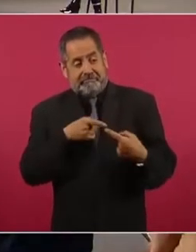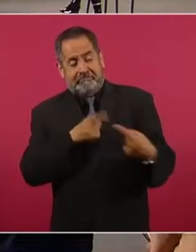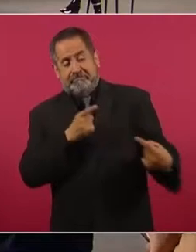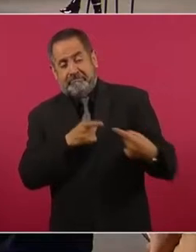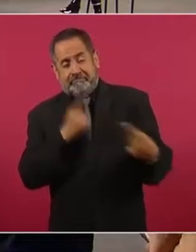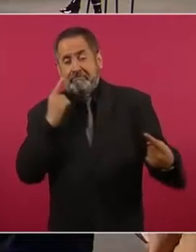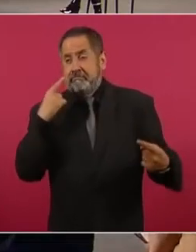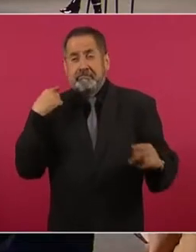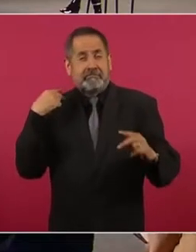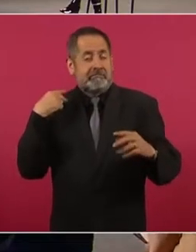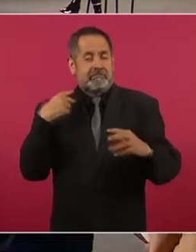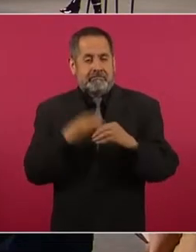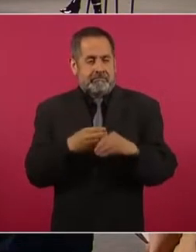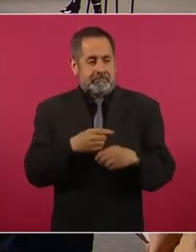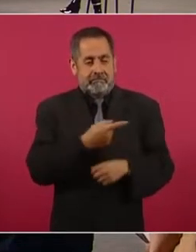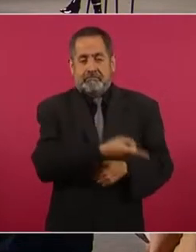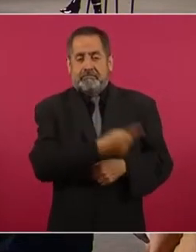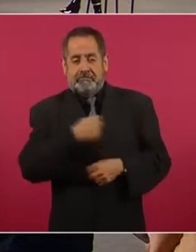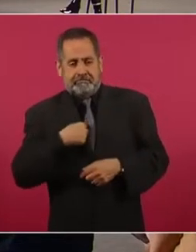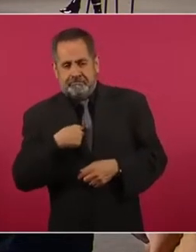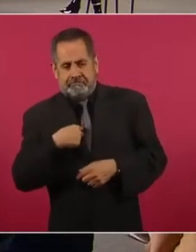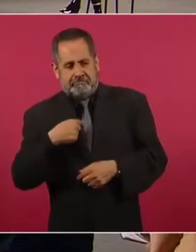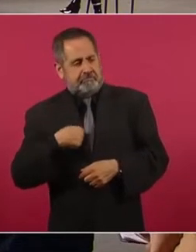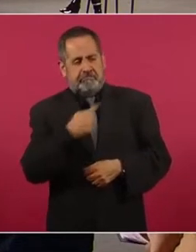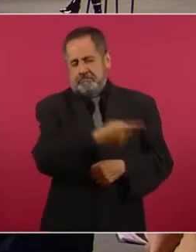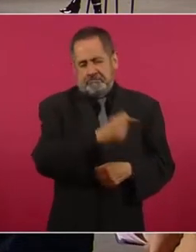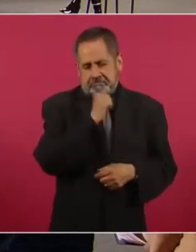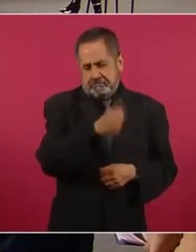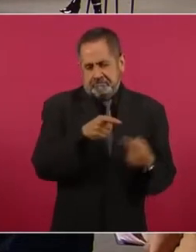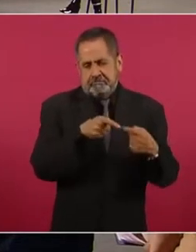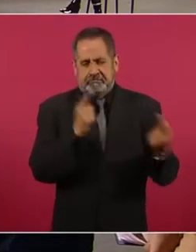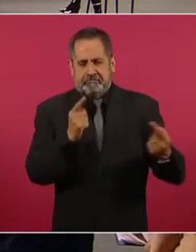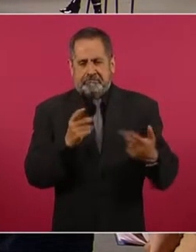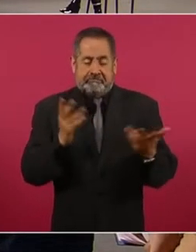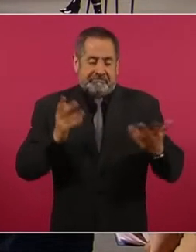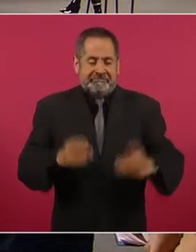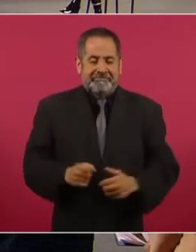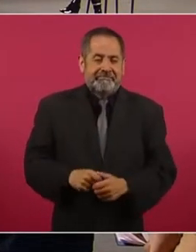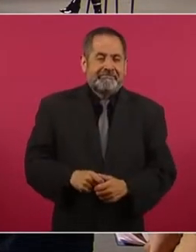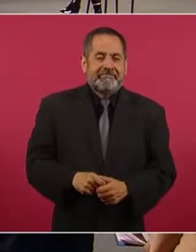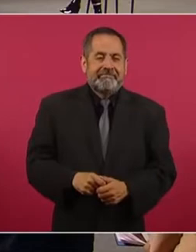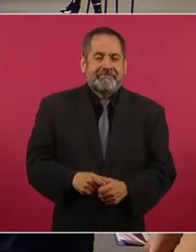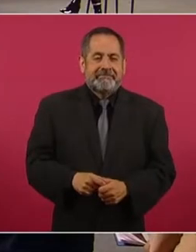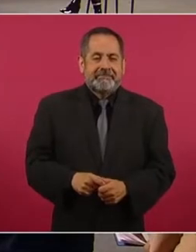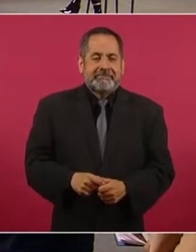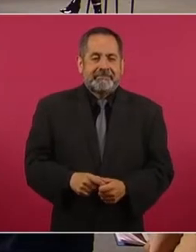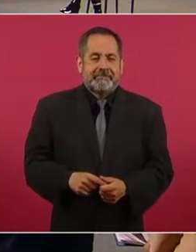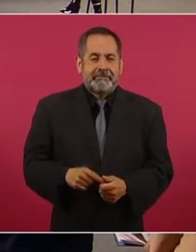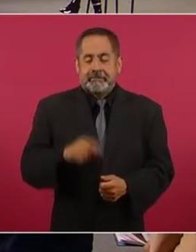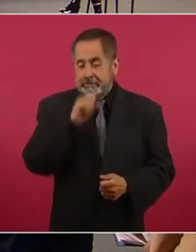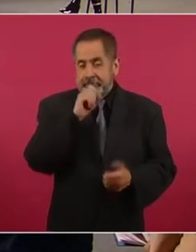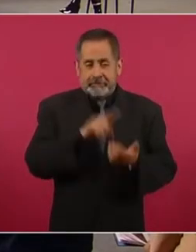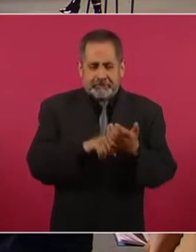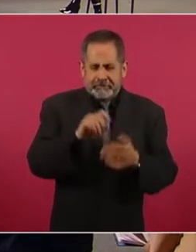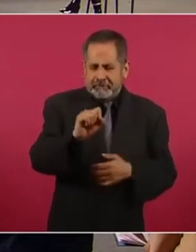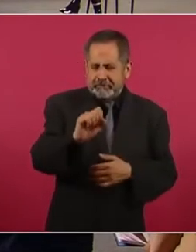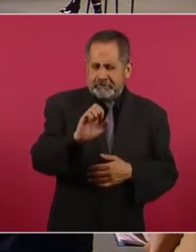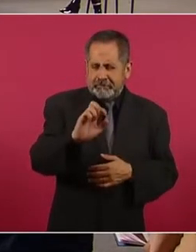Somos correspondidos, y a este Sergio Sarmiento,